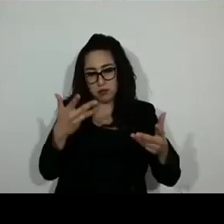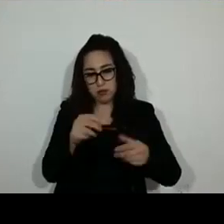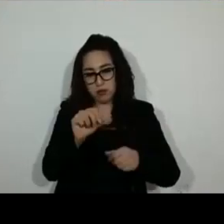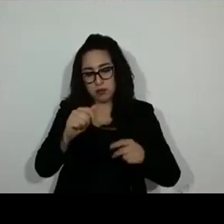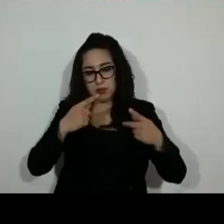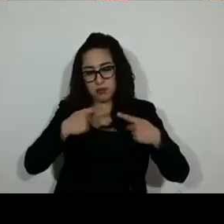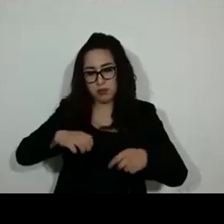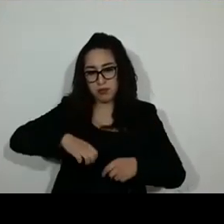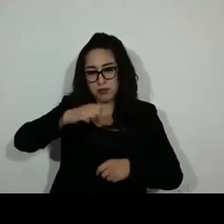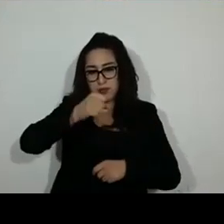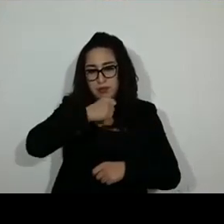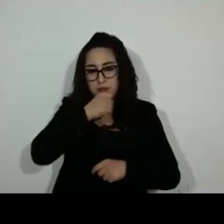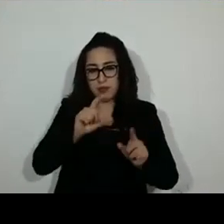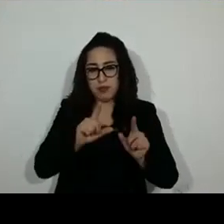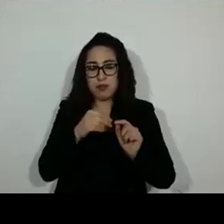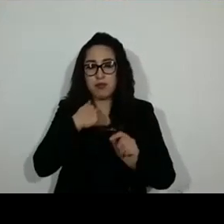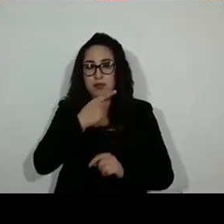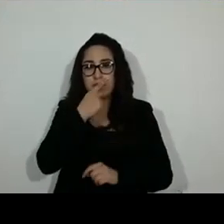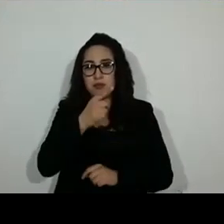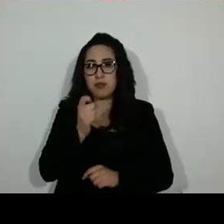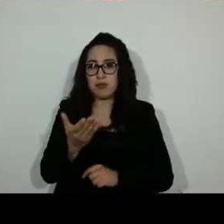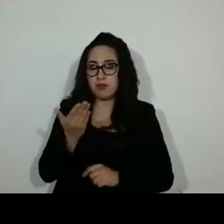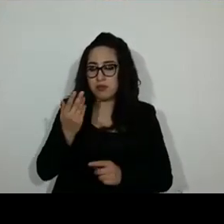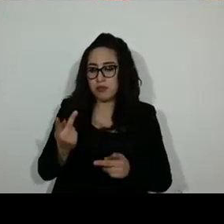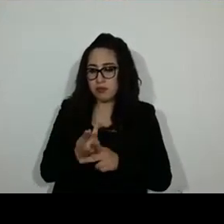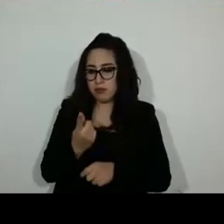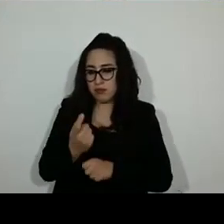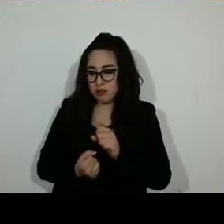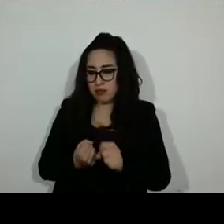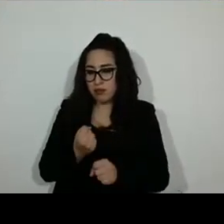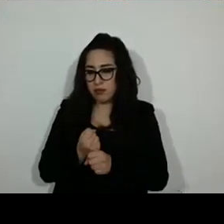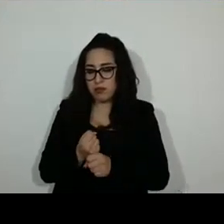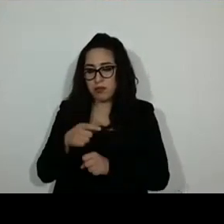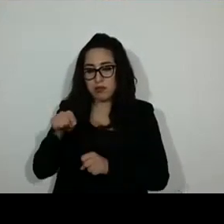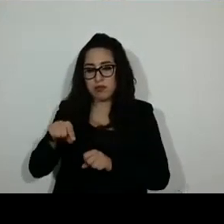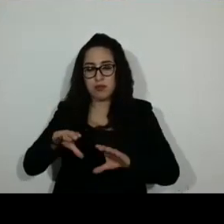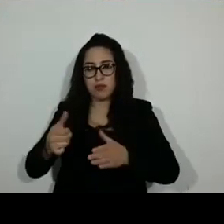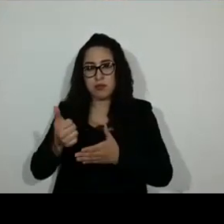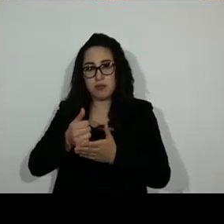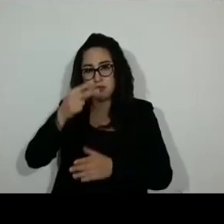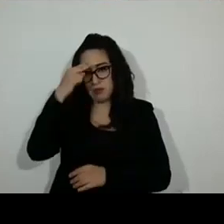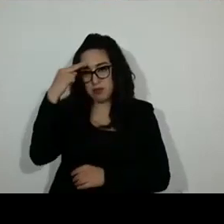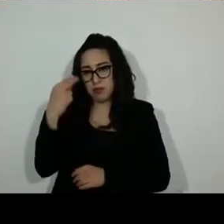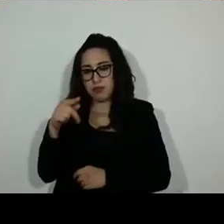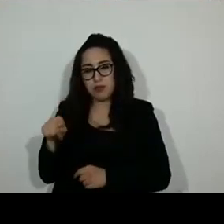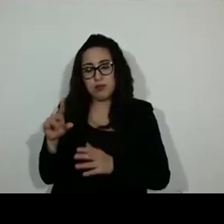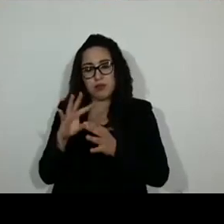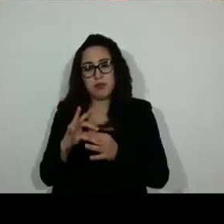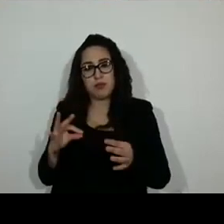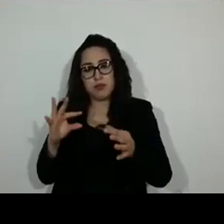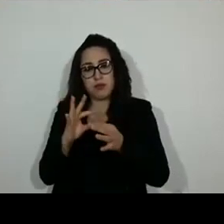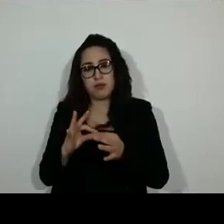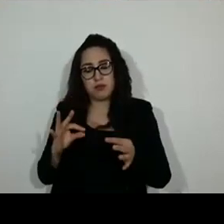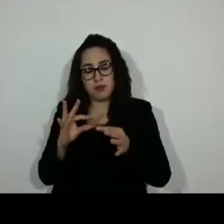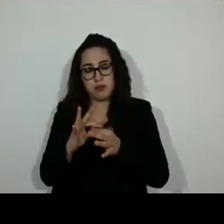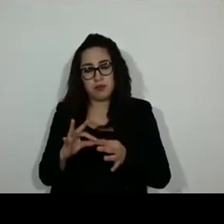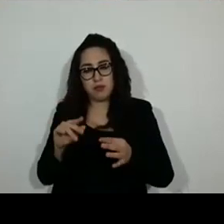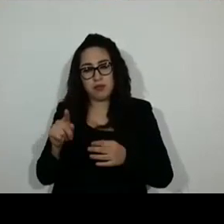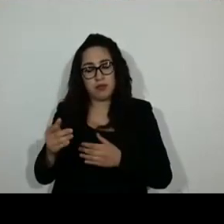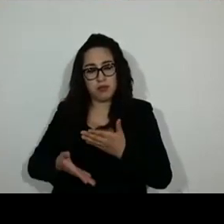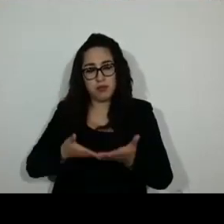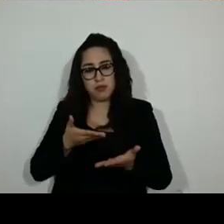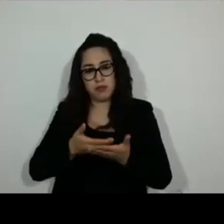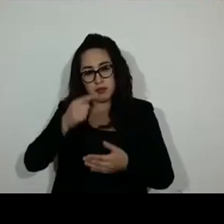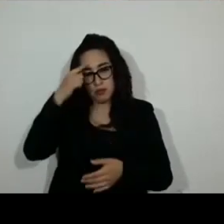comentarle que el año pasado el Congreso de la Ciudad se pronunció para que su leyenda